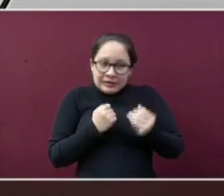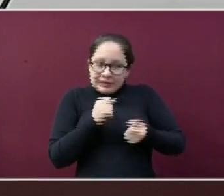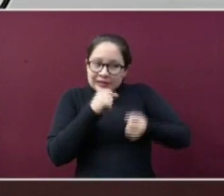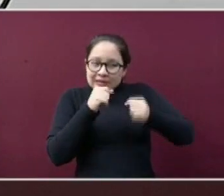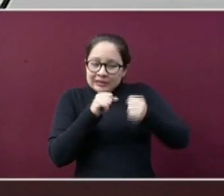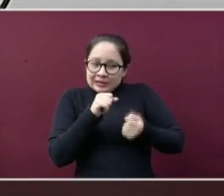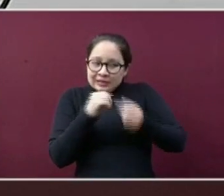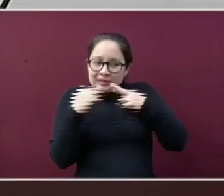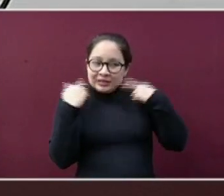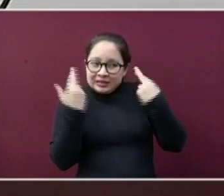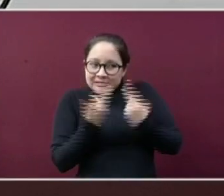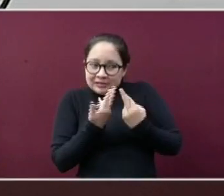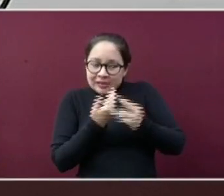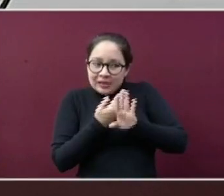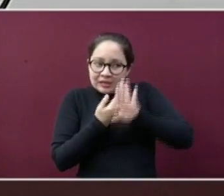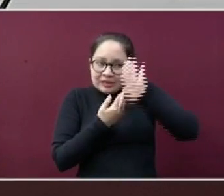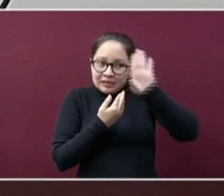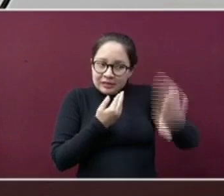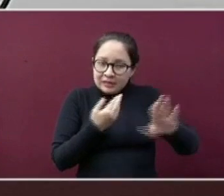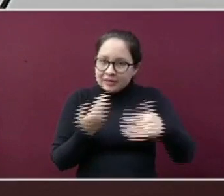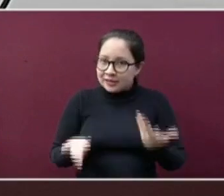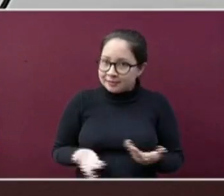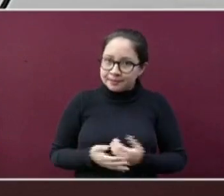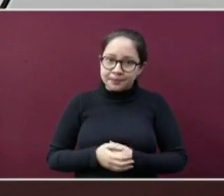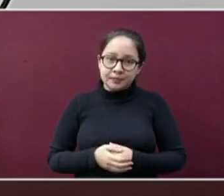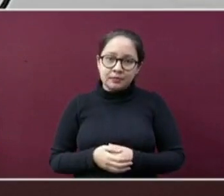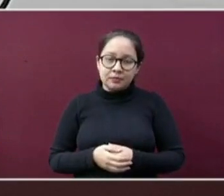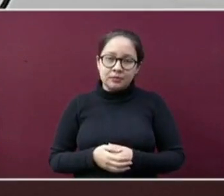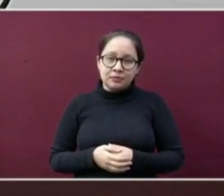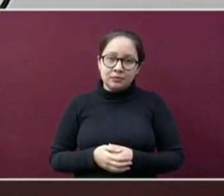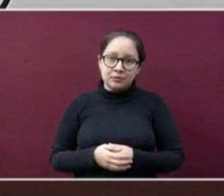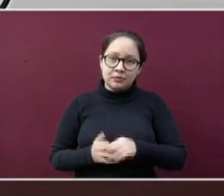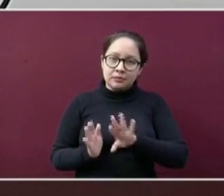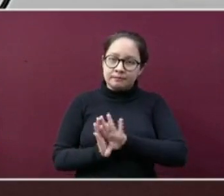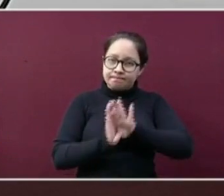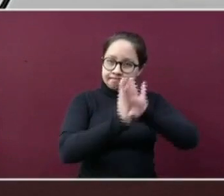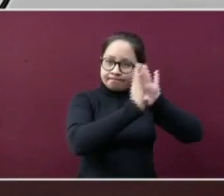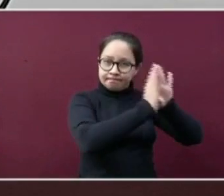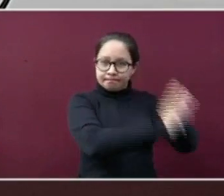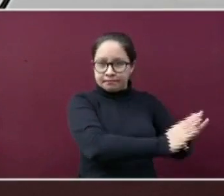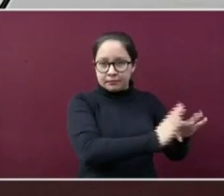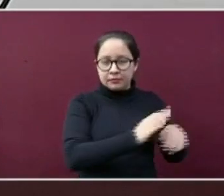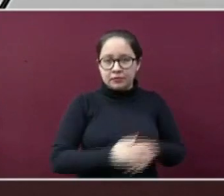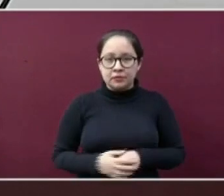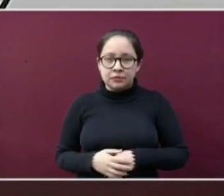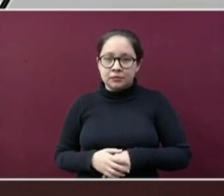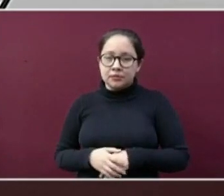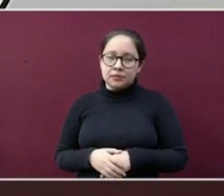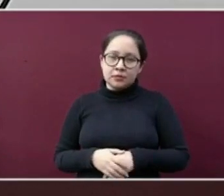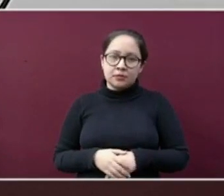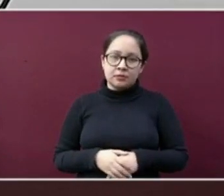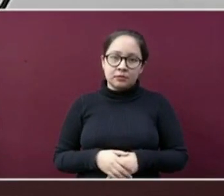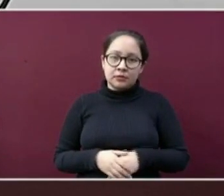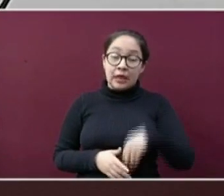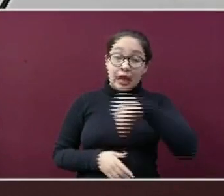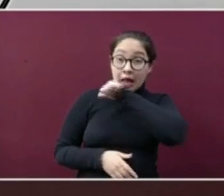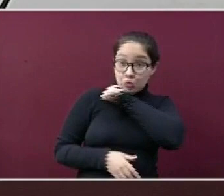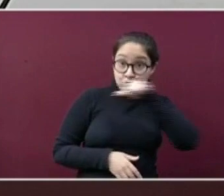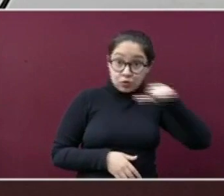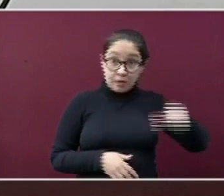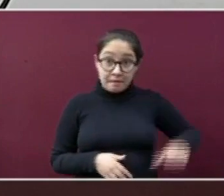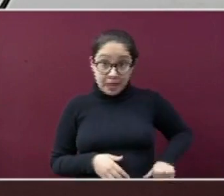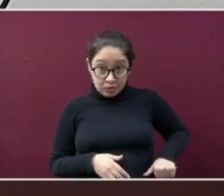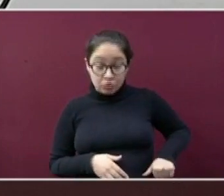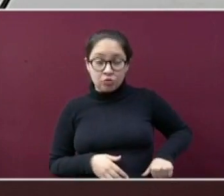masivas. Por otro lado, hay que reconocer el gran esfuerzo que están haciendo las